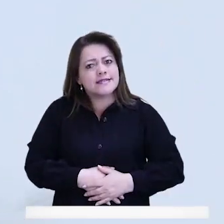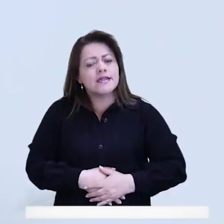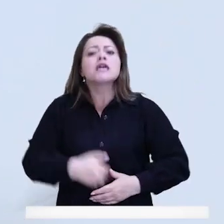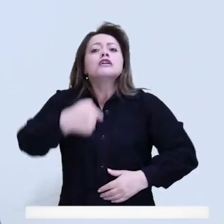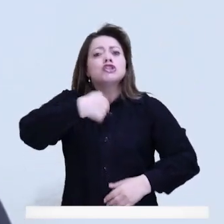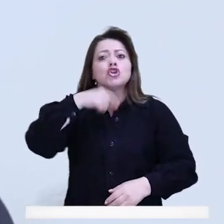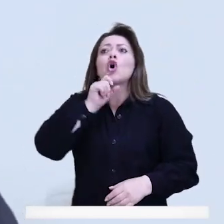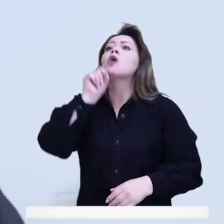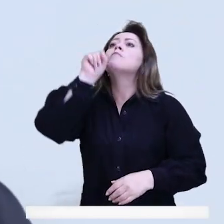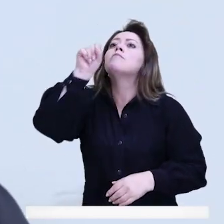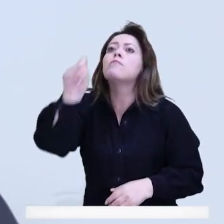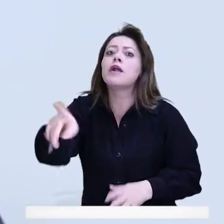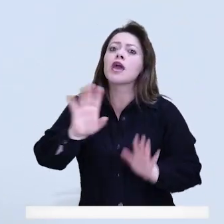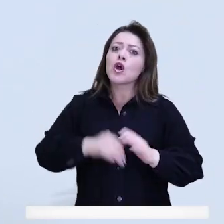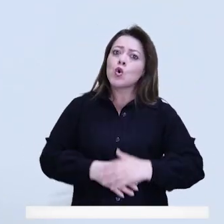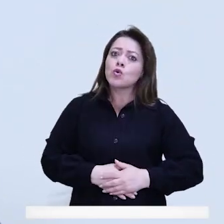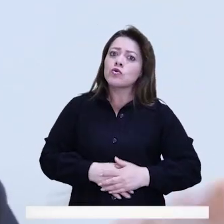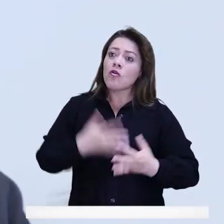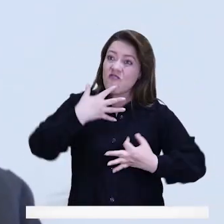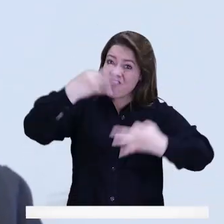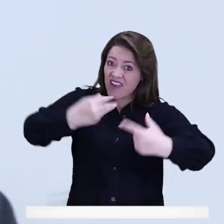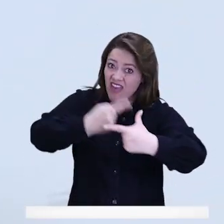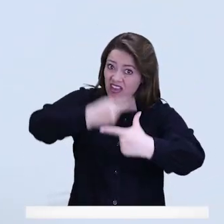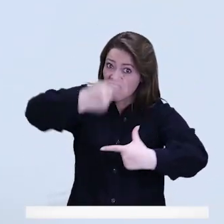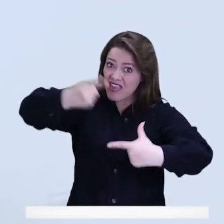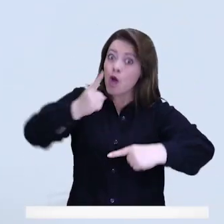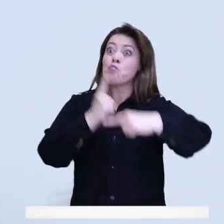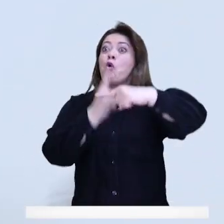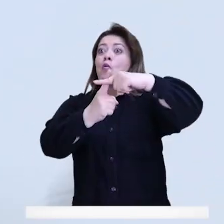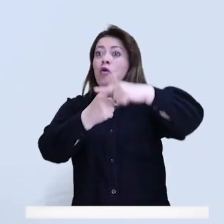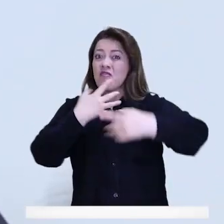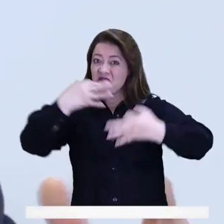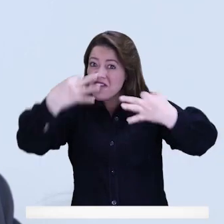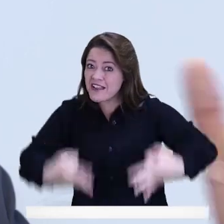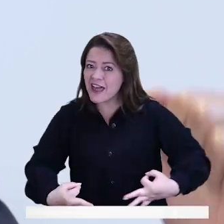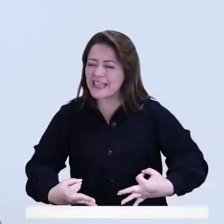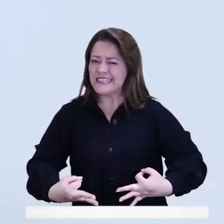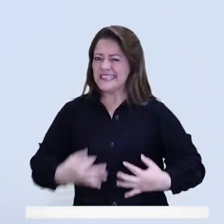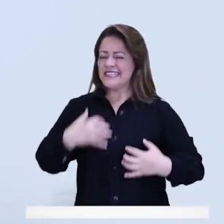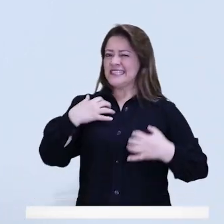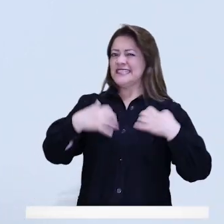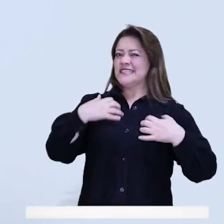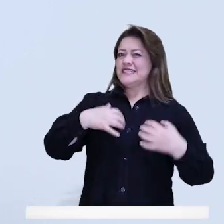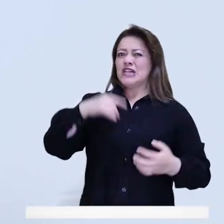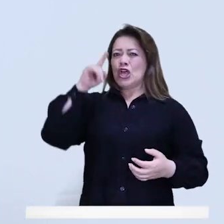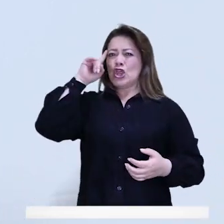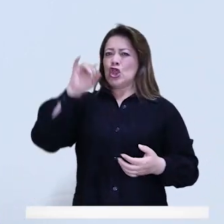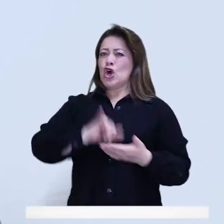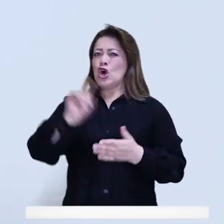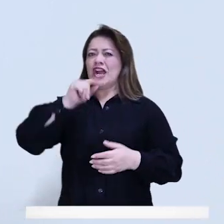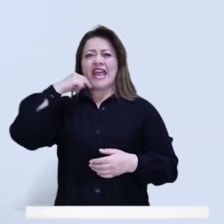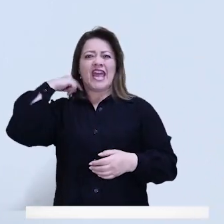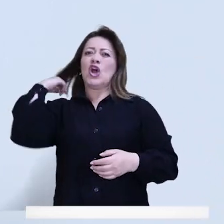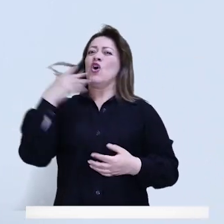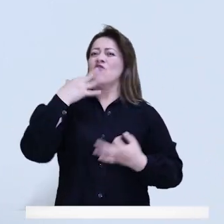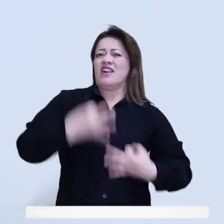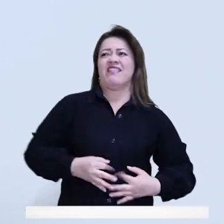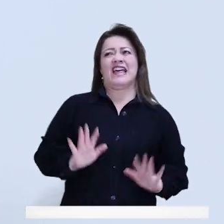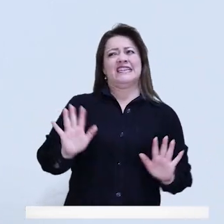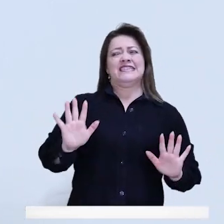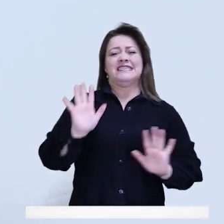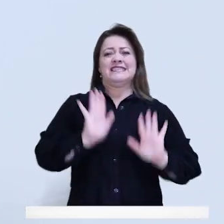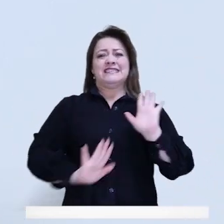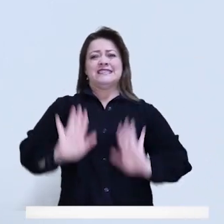funcionaron. Entonces, mi pregunta es, ¿pueden ser reales estas cifras? Yo no creo que estas cifras que nos están presentando a los bogotanos